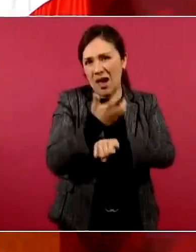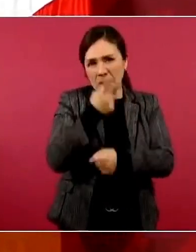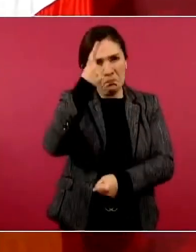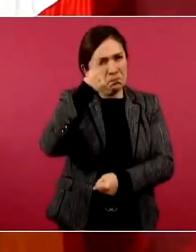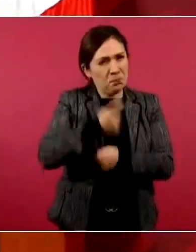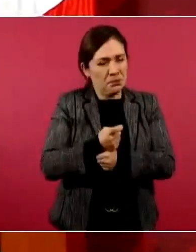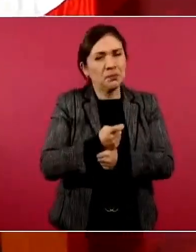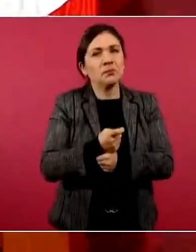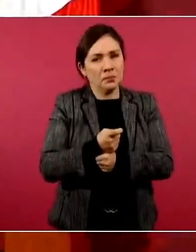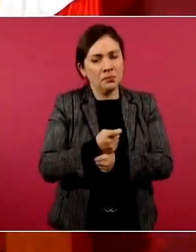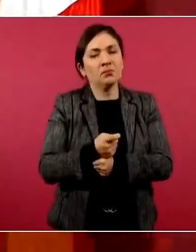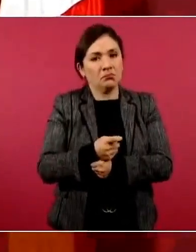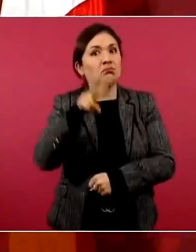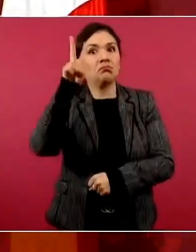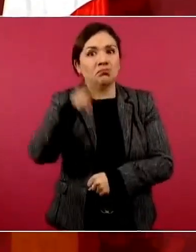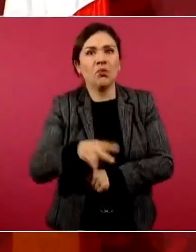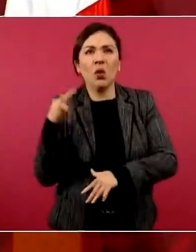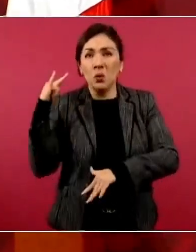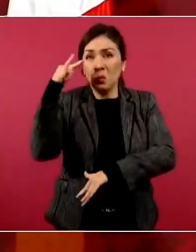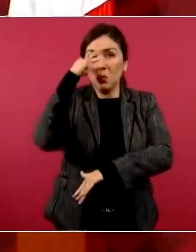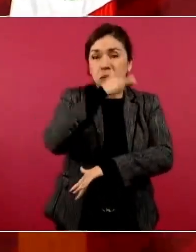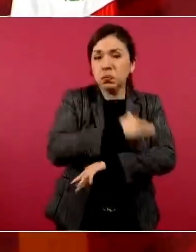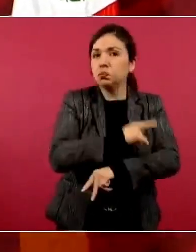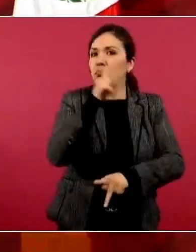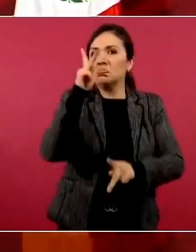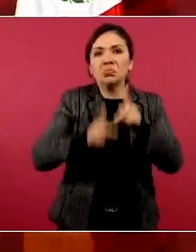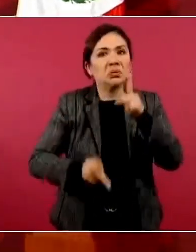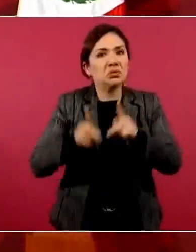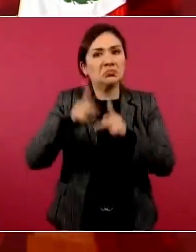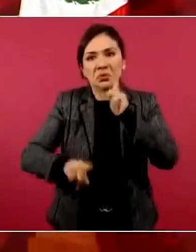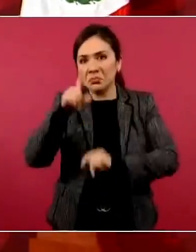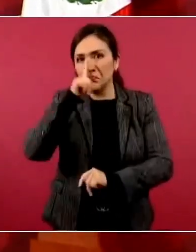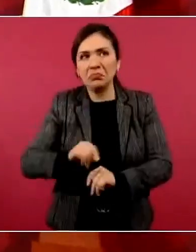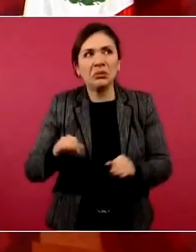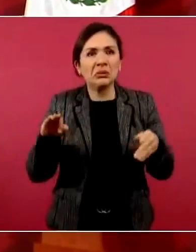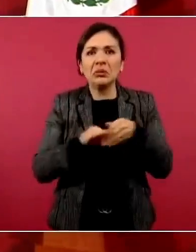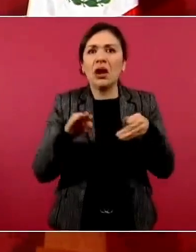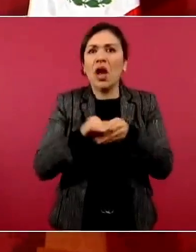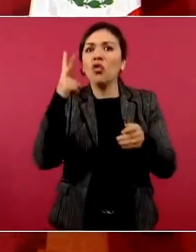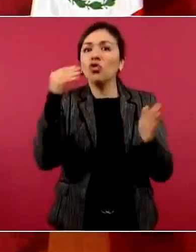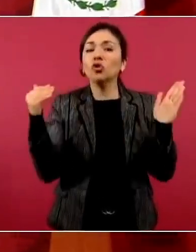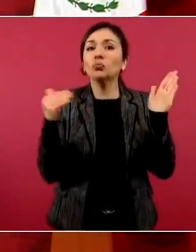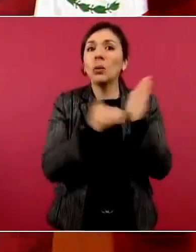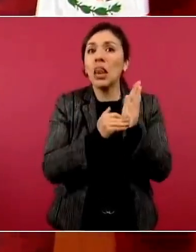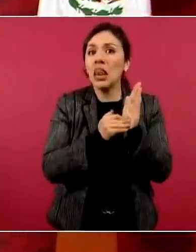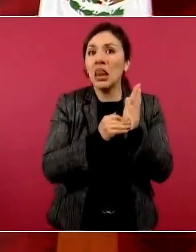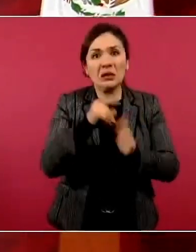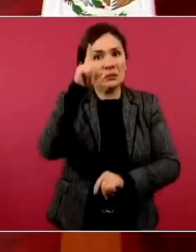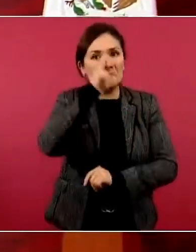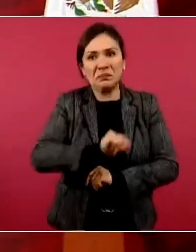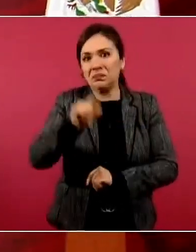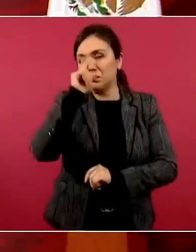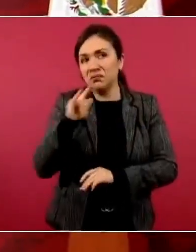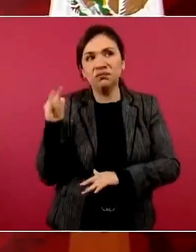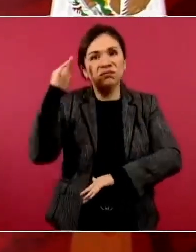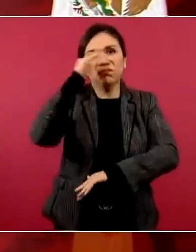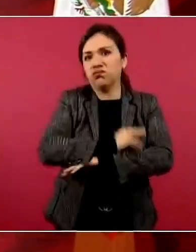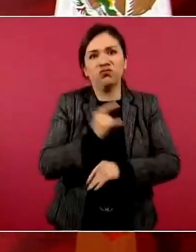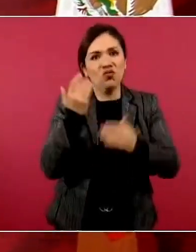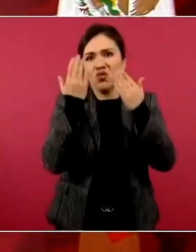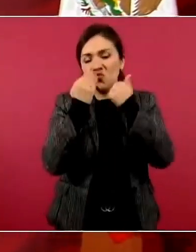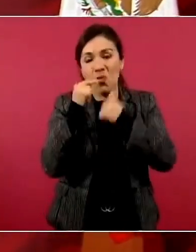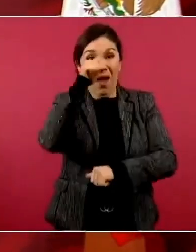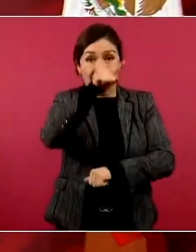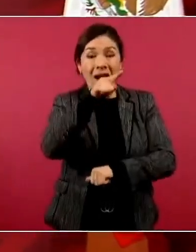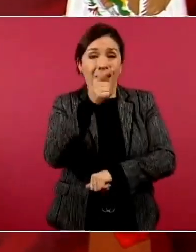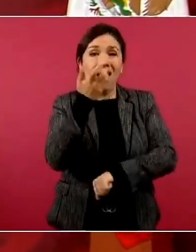sí se cancelaron como dos mil vuelos, están cancelados en Estados